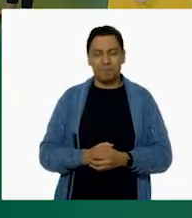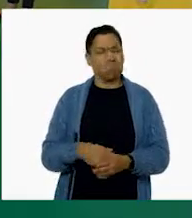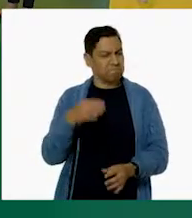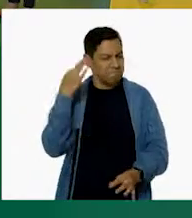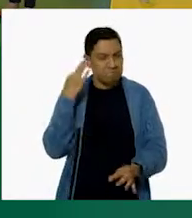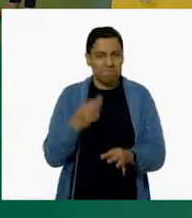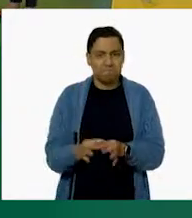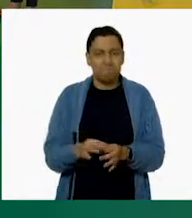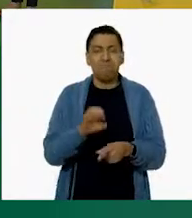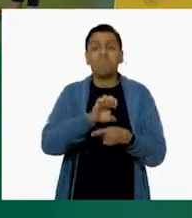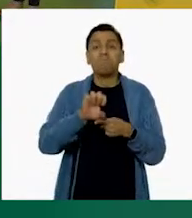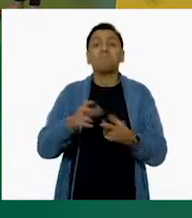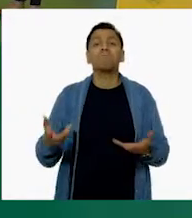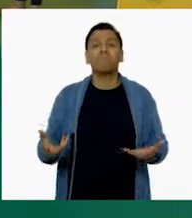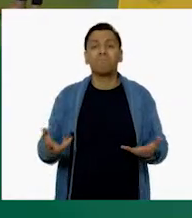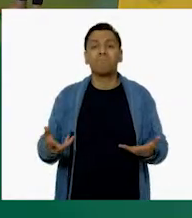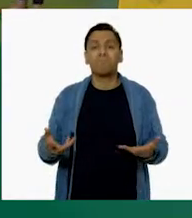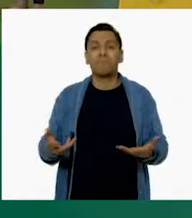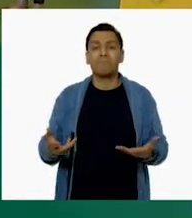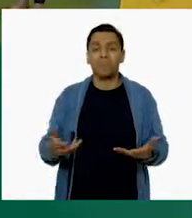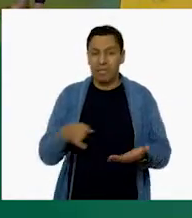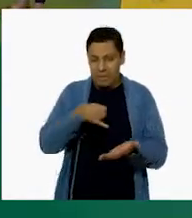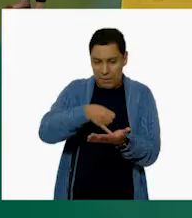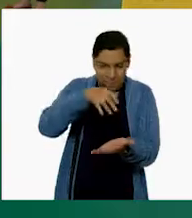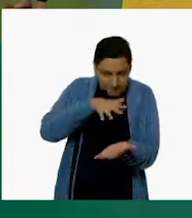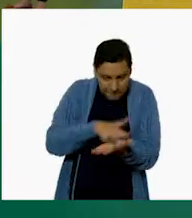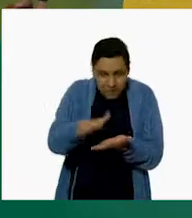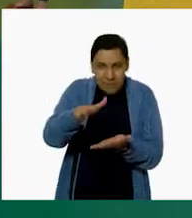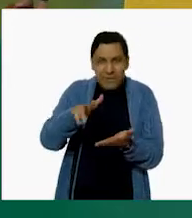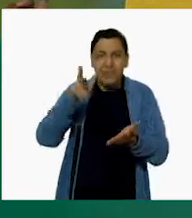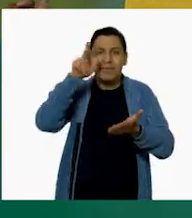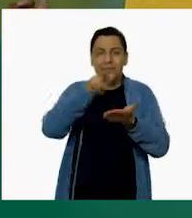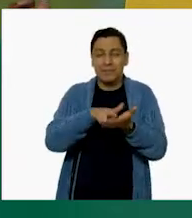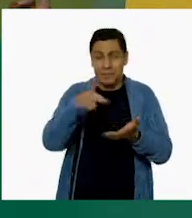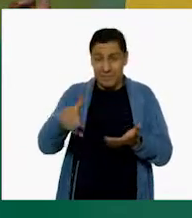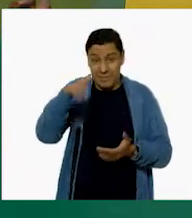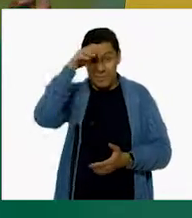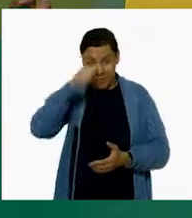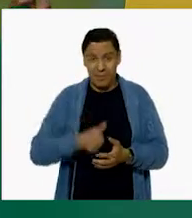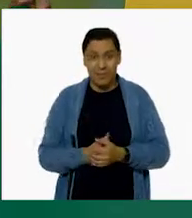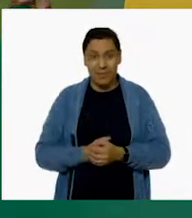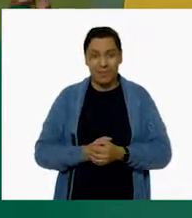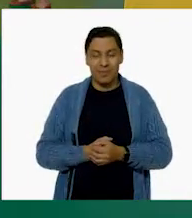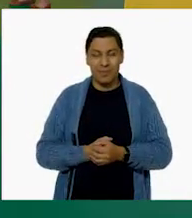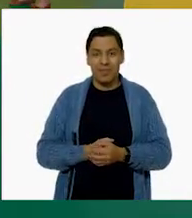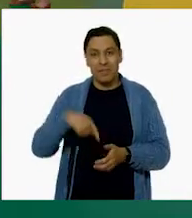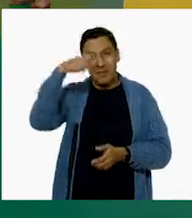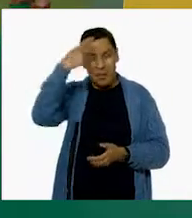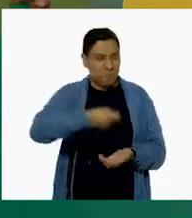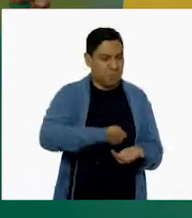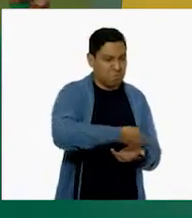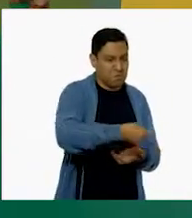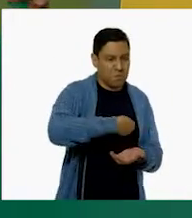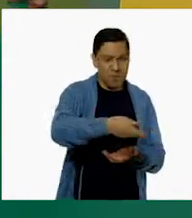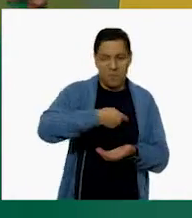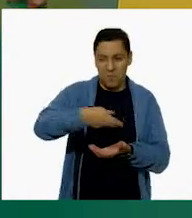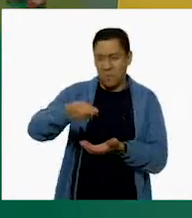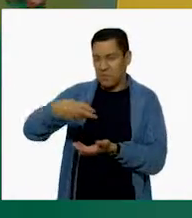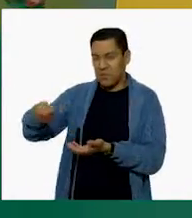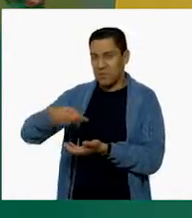¡Perfecto! ¡Entonces, pues a imprimir nuestra revista! ¿Les parece? ¡Sí! ¡Sí, ¡Para repartirla por todos lados!